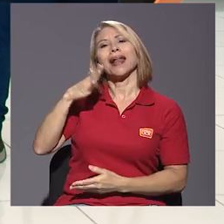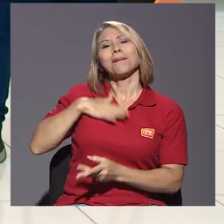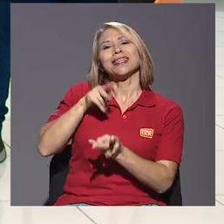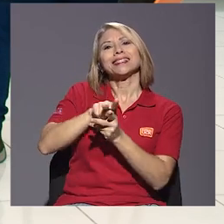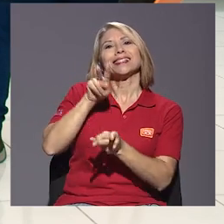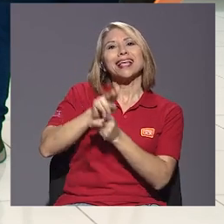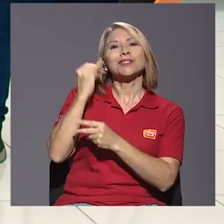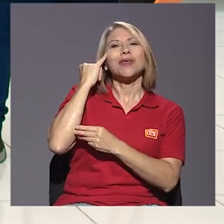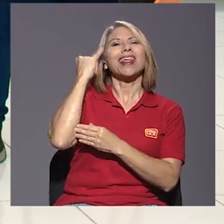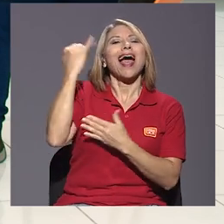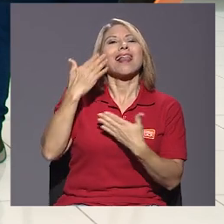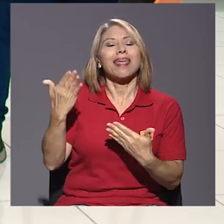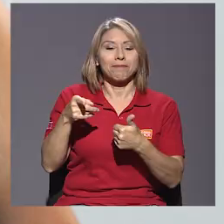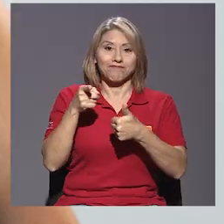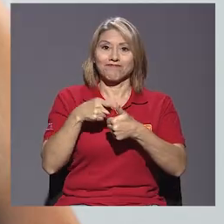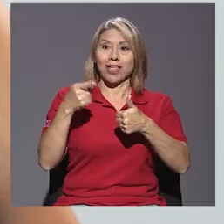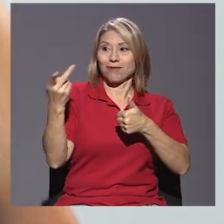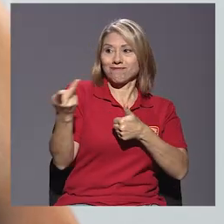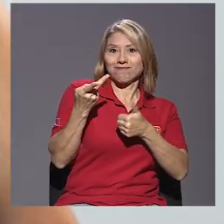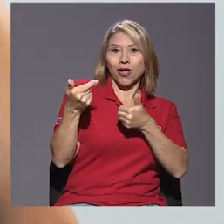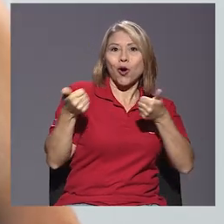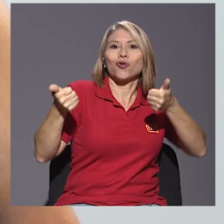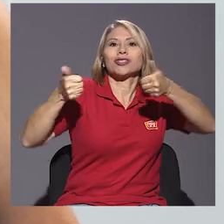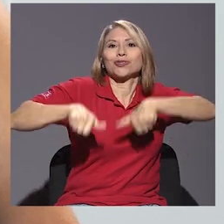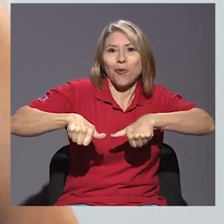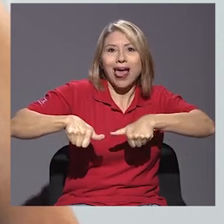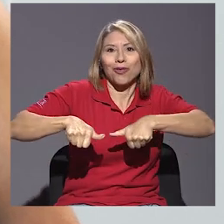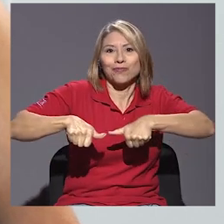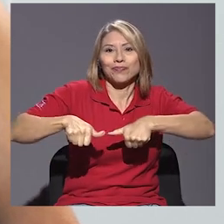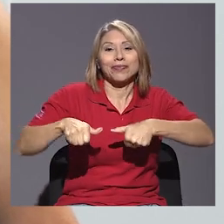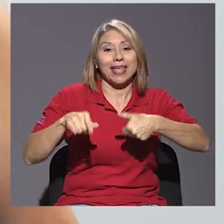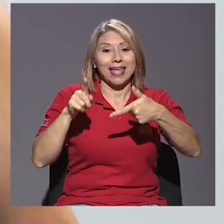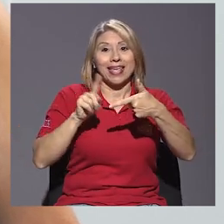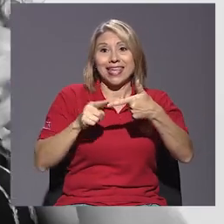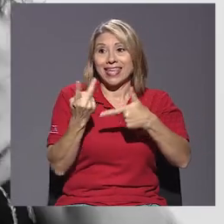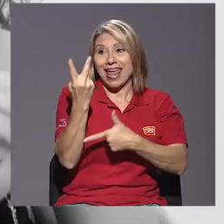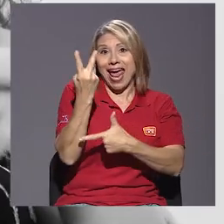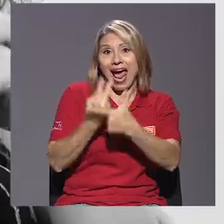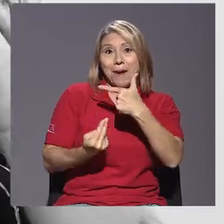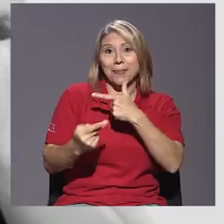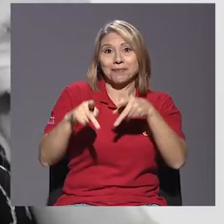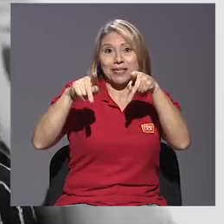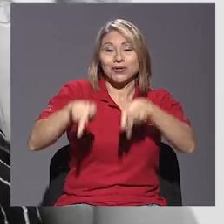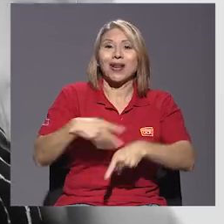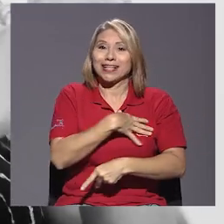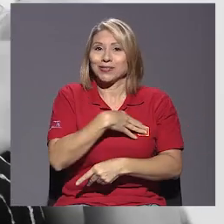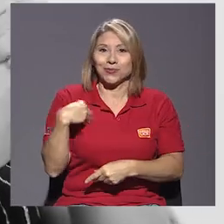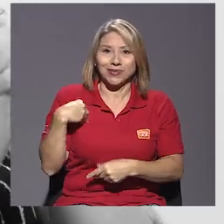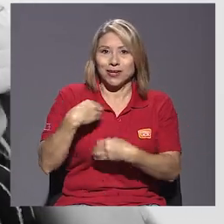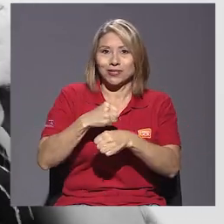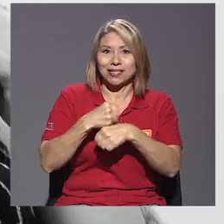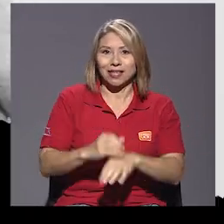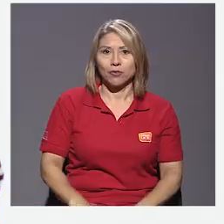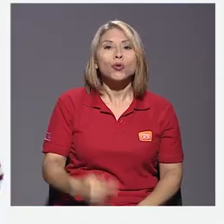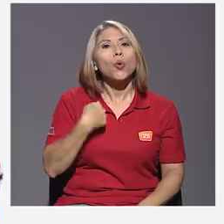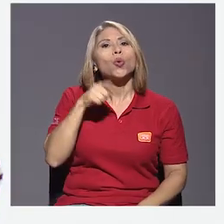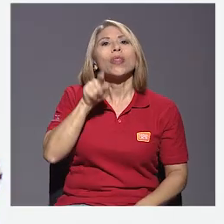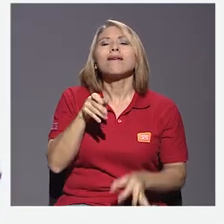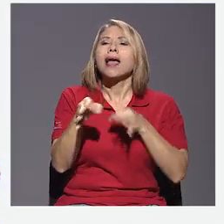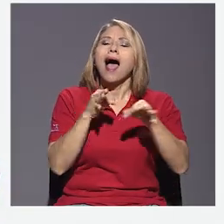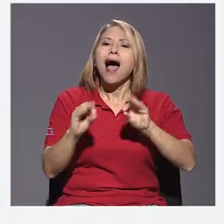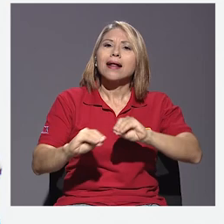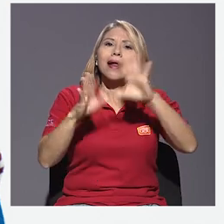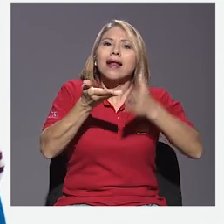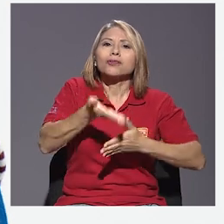y que a ambas personas les guste lo que esté haciendo. Uno tiene que aclarar las cosas con la persona del niño. Sí. Y